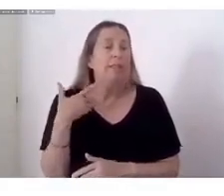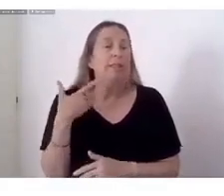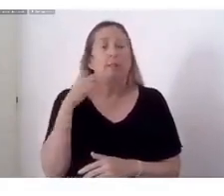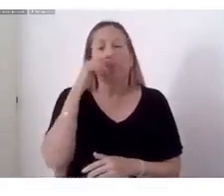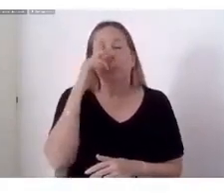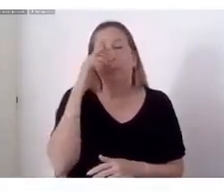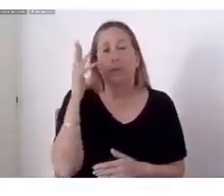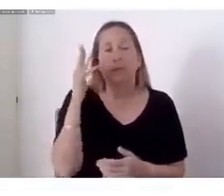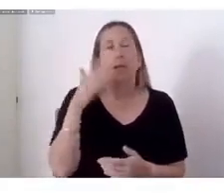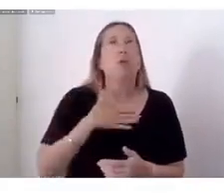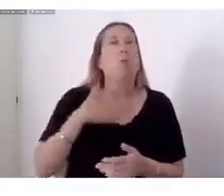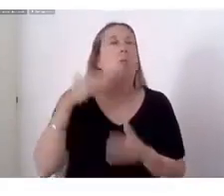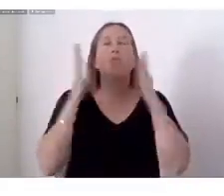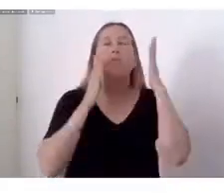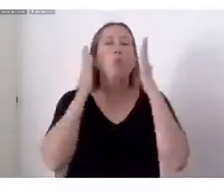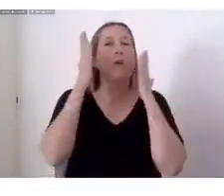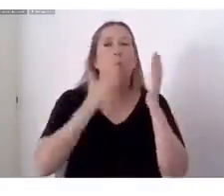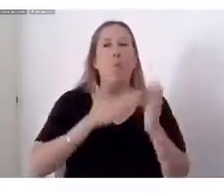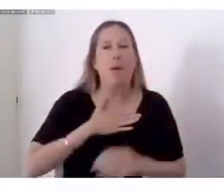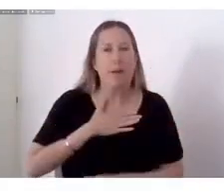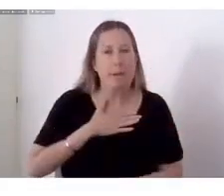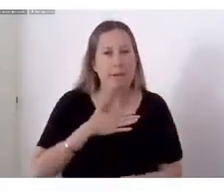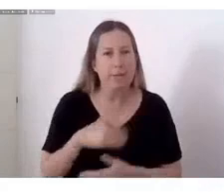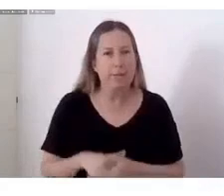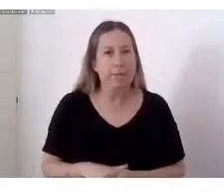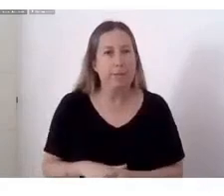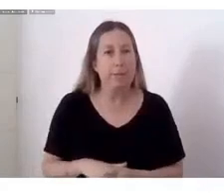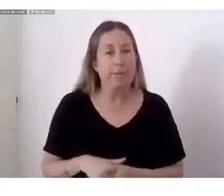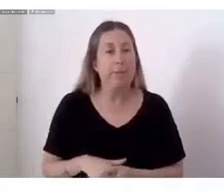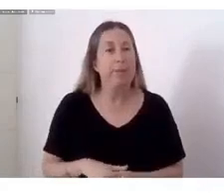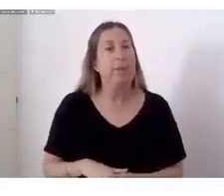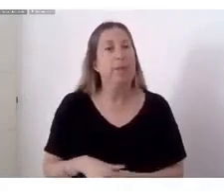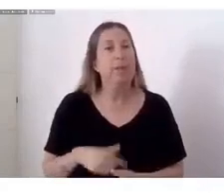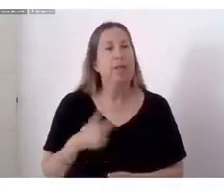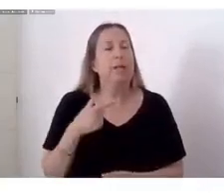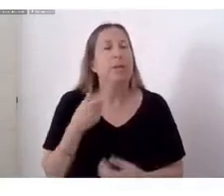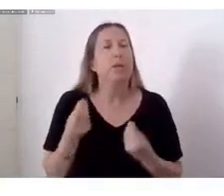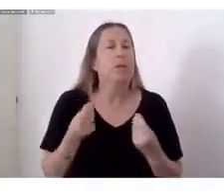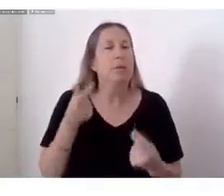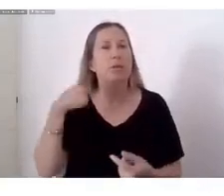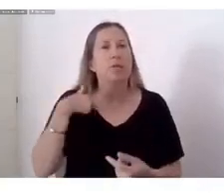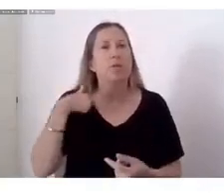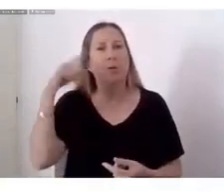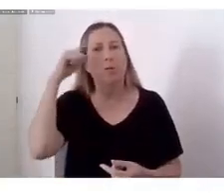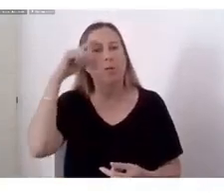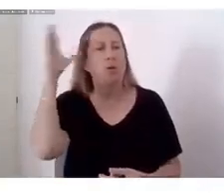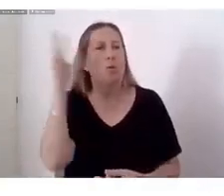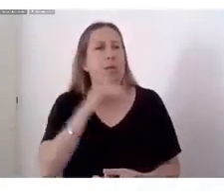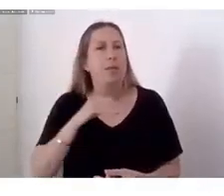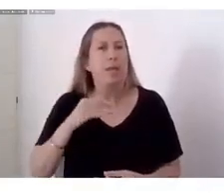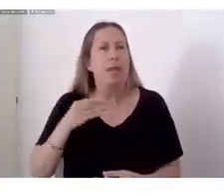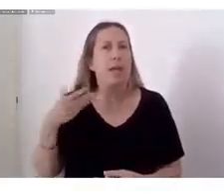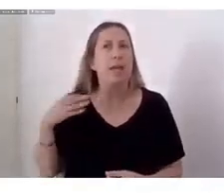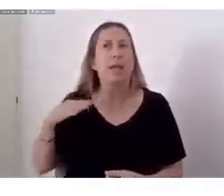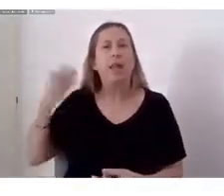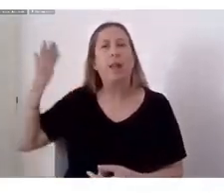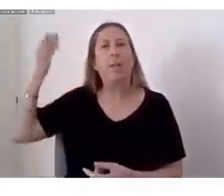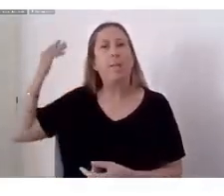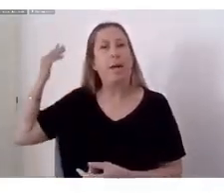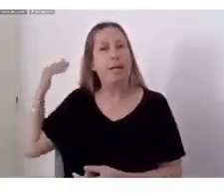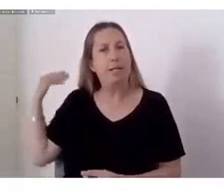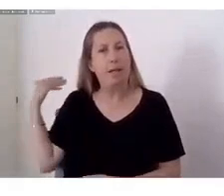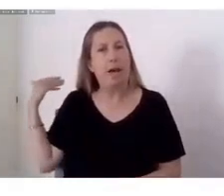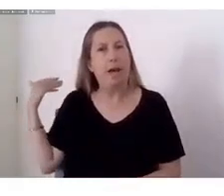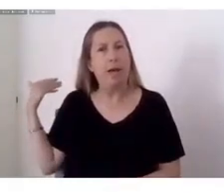Y olvidando por completo mi pasado A un